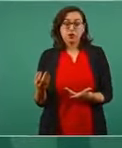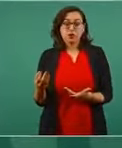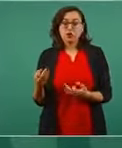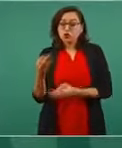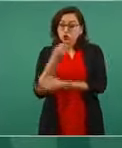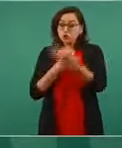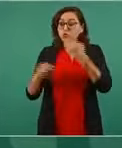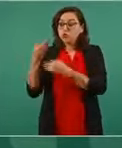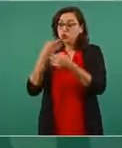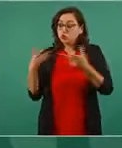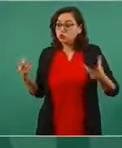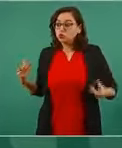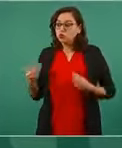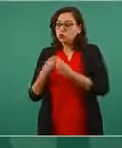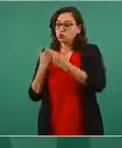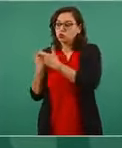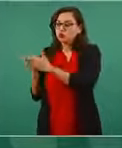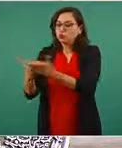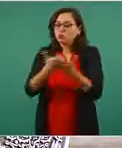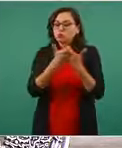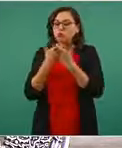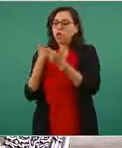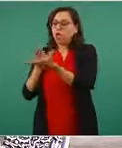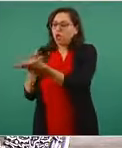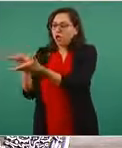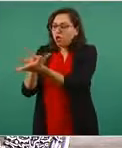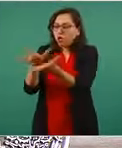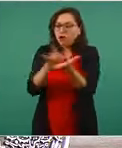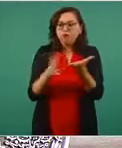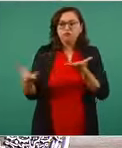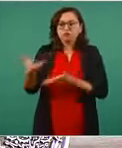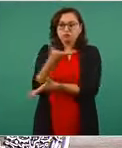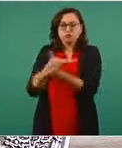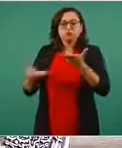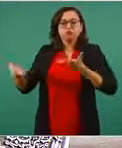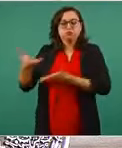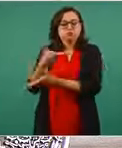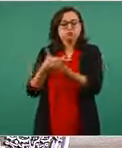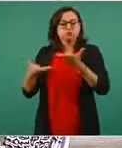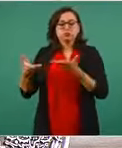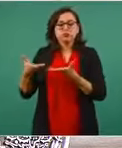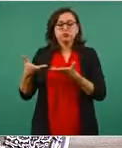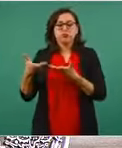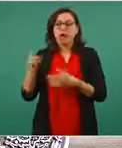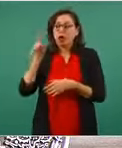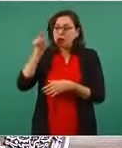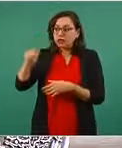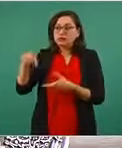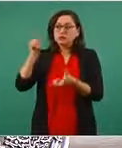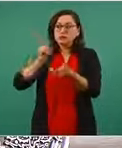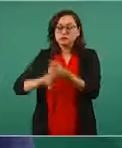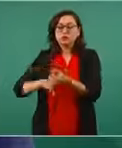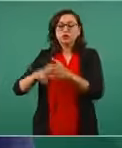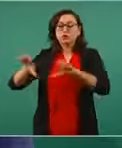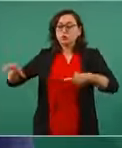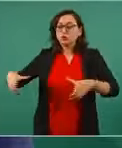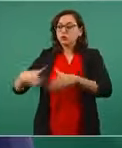y muchas cosas que están construidas en esas comunidades